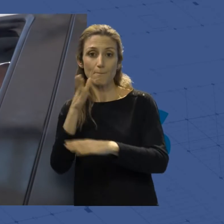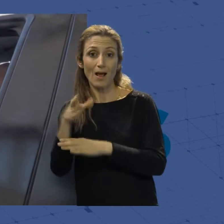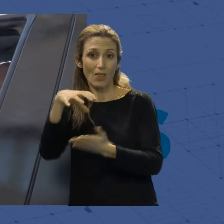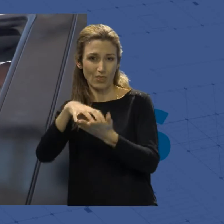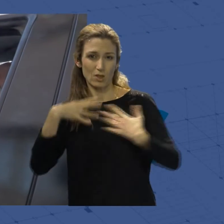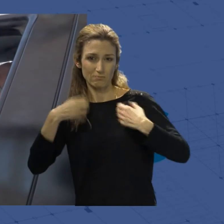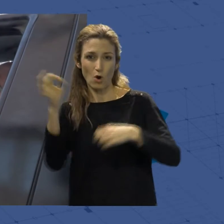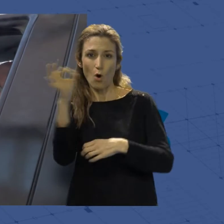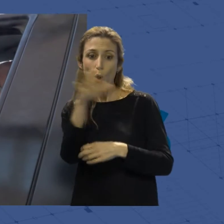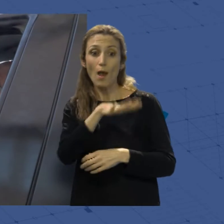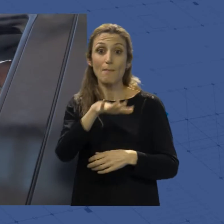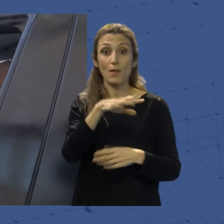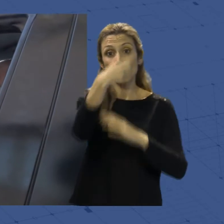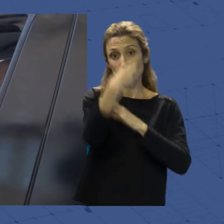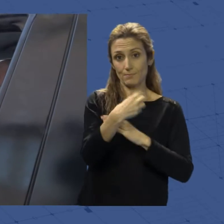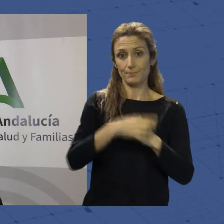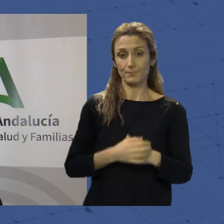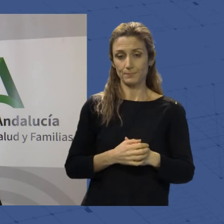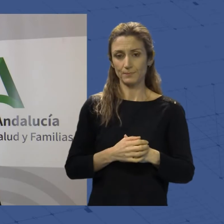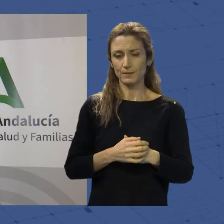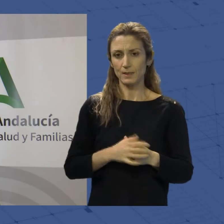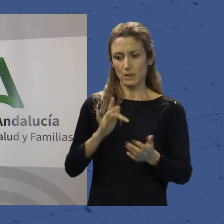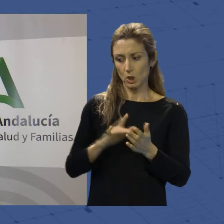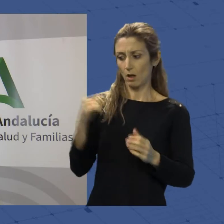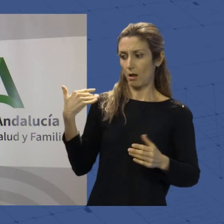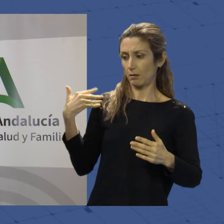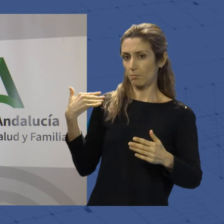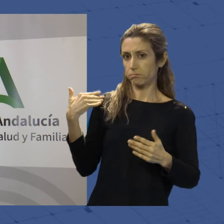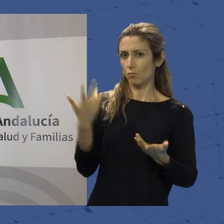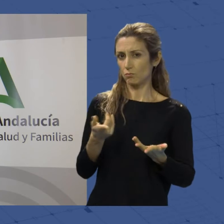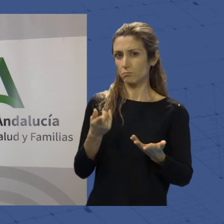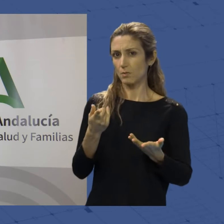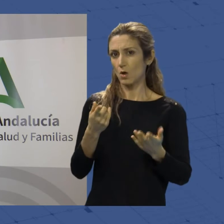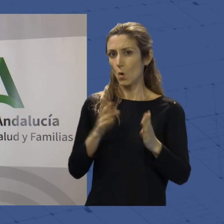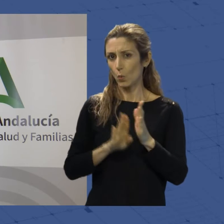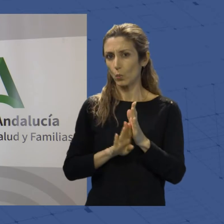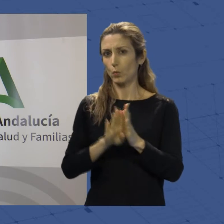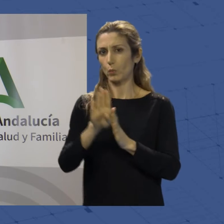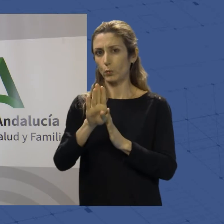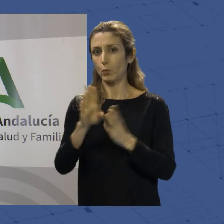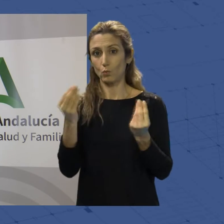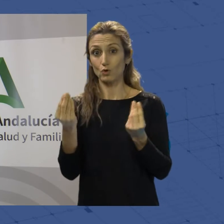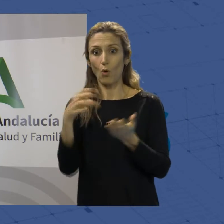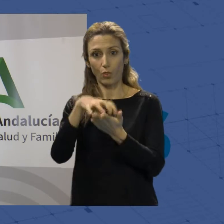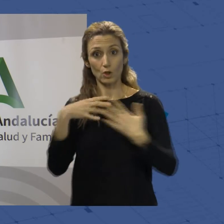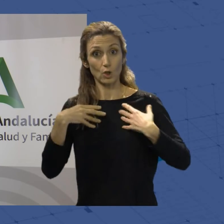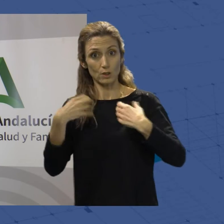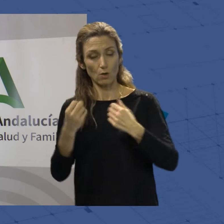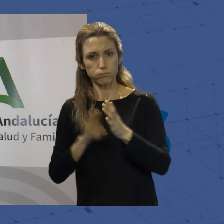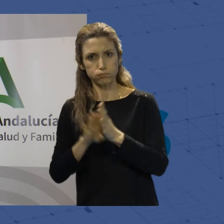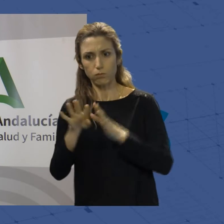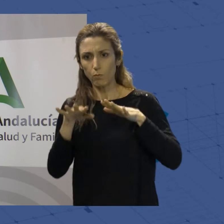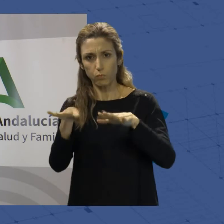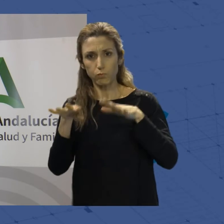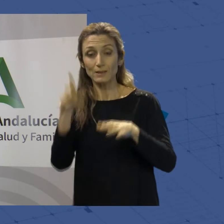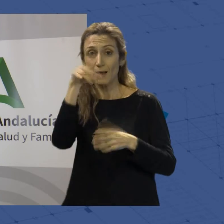espacios habilitados para ello. Se produjo una incidencia muy grande en los centros de salud y en los centros de atención